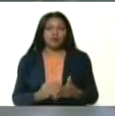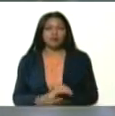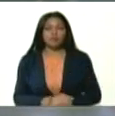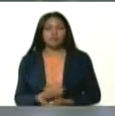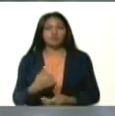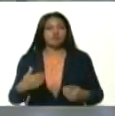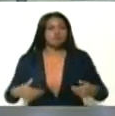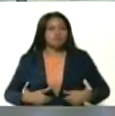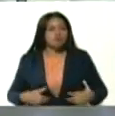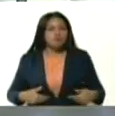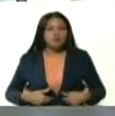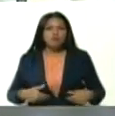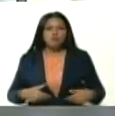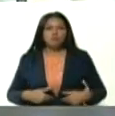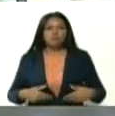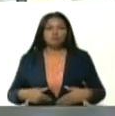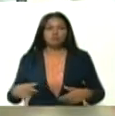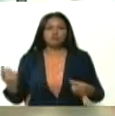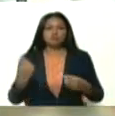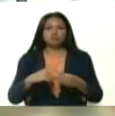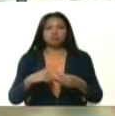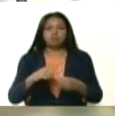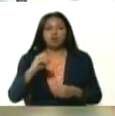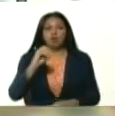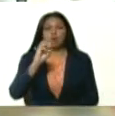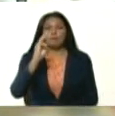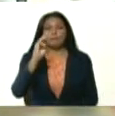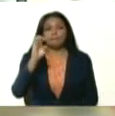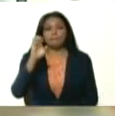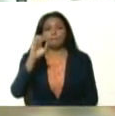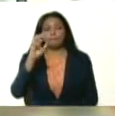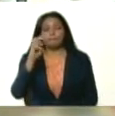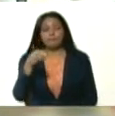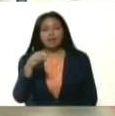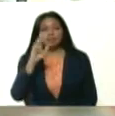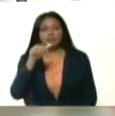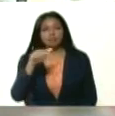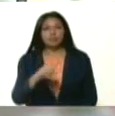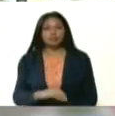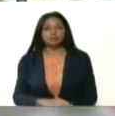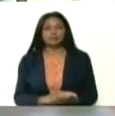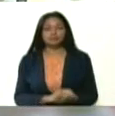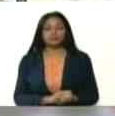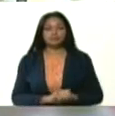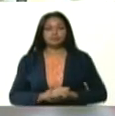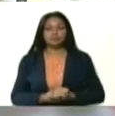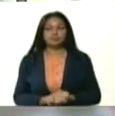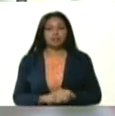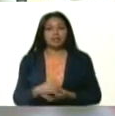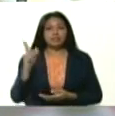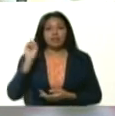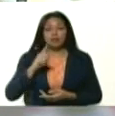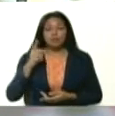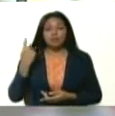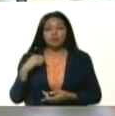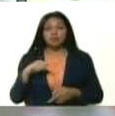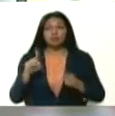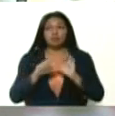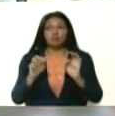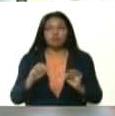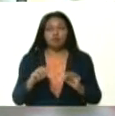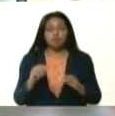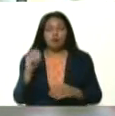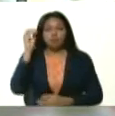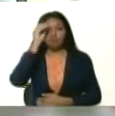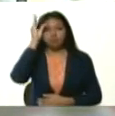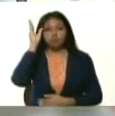insistido mucho con nuestros socios de la OPEP y con nuestros socios extra OPEP que tenemos que tener una gran